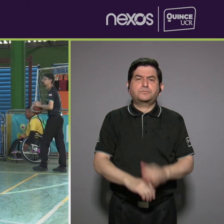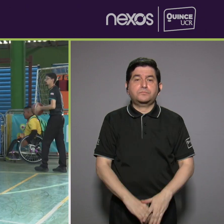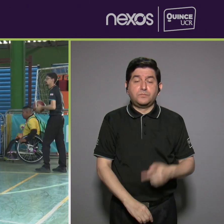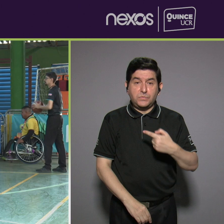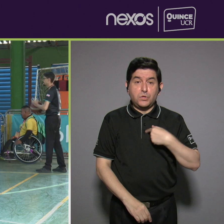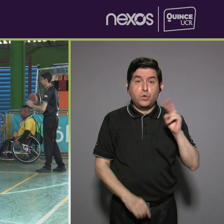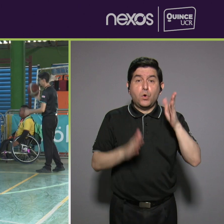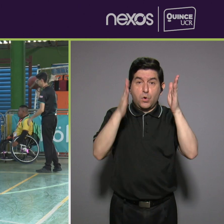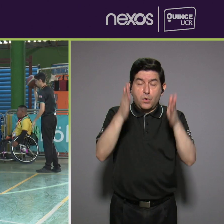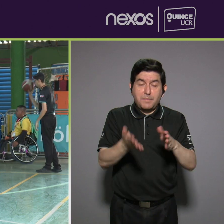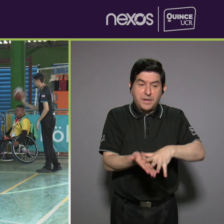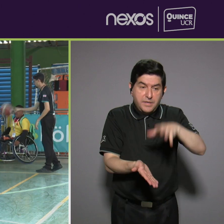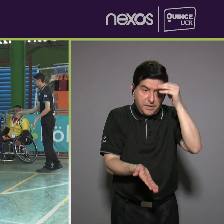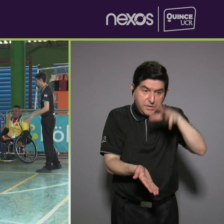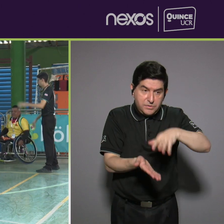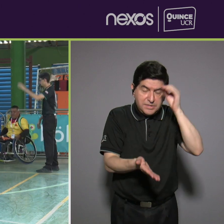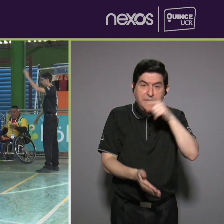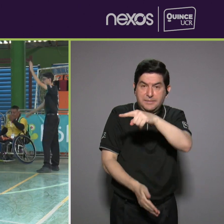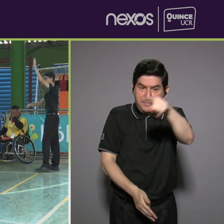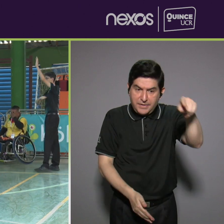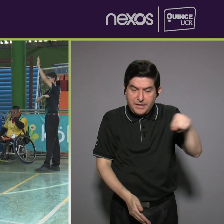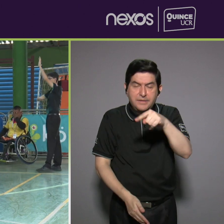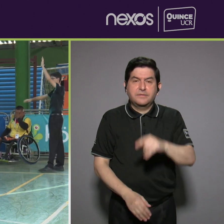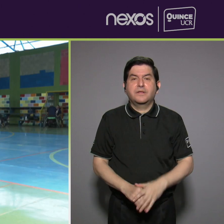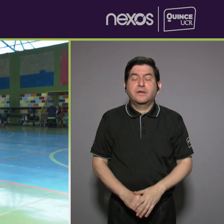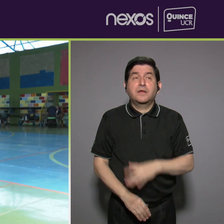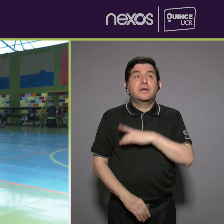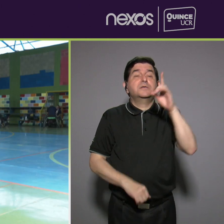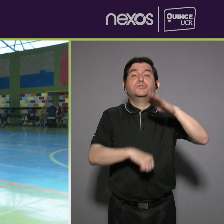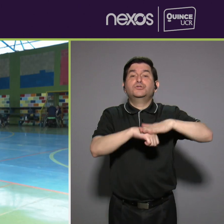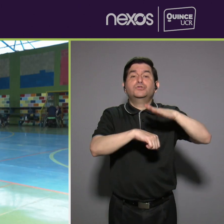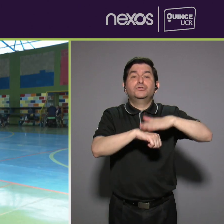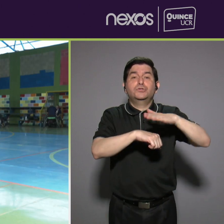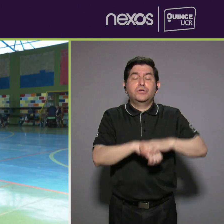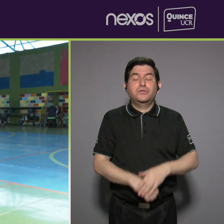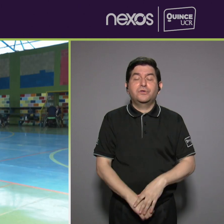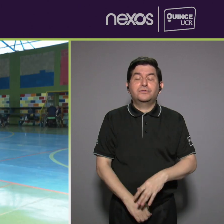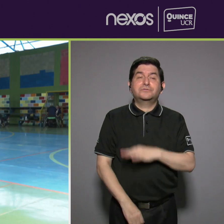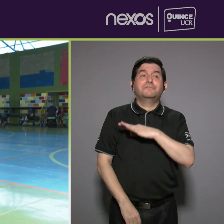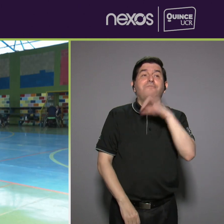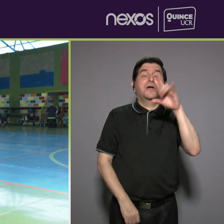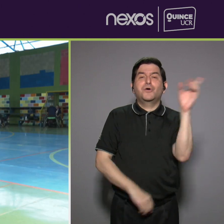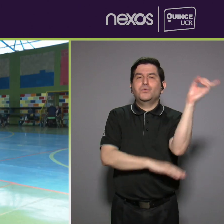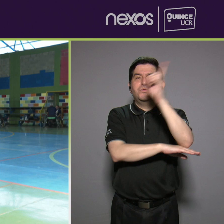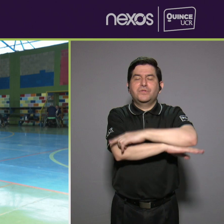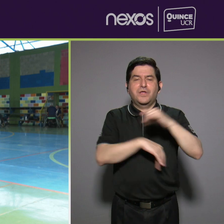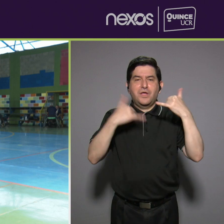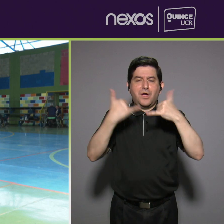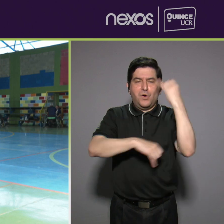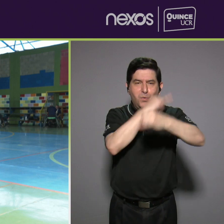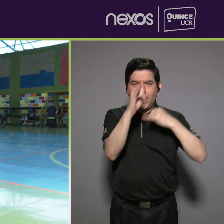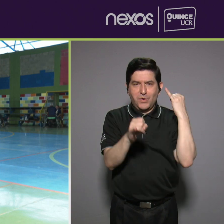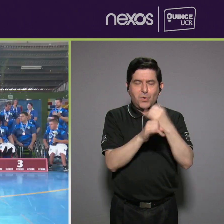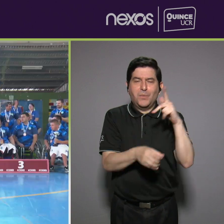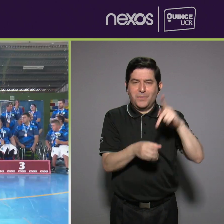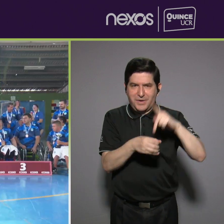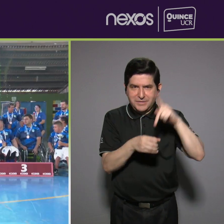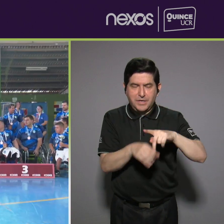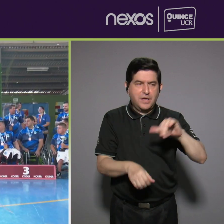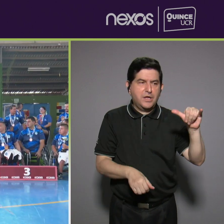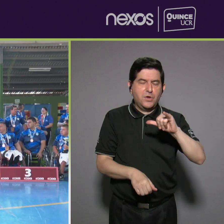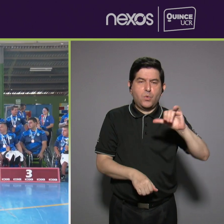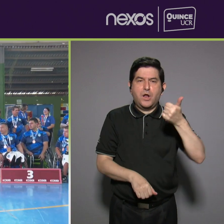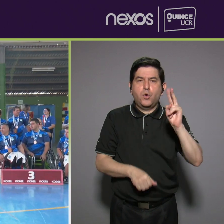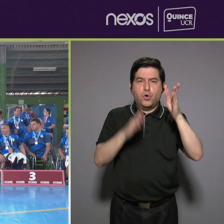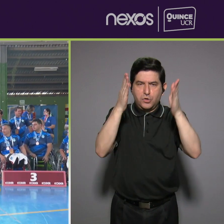mis compañeros aprendí muchos de ellos si Dios me lo permite y esa es la fe que algún día ir a jugar internacionalmente como lo hacen otros